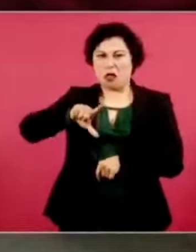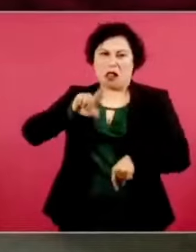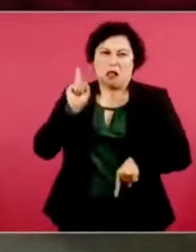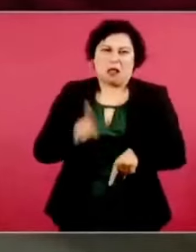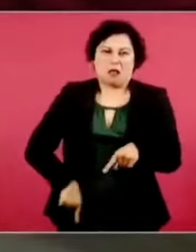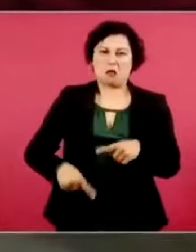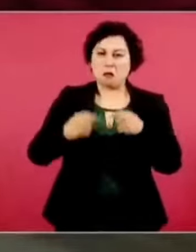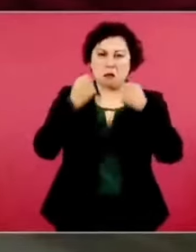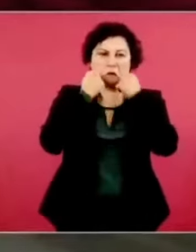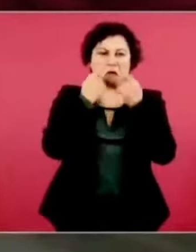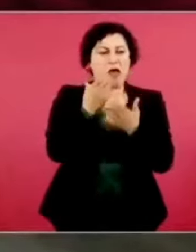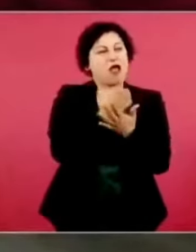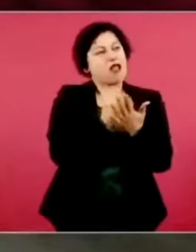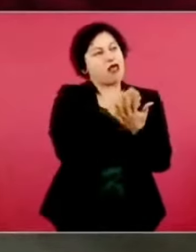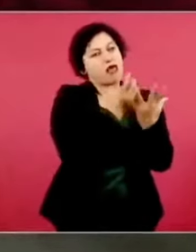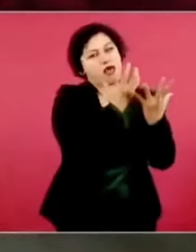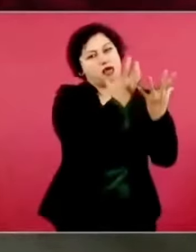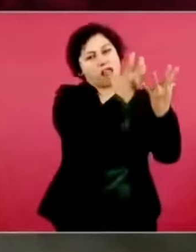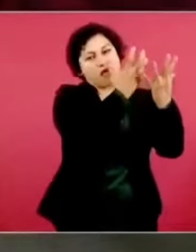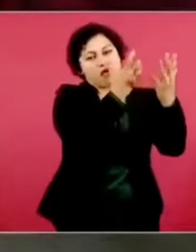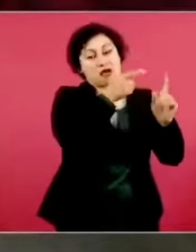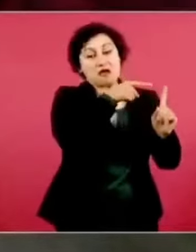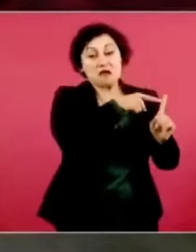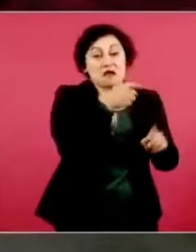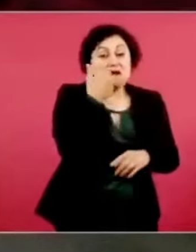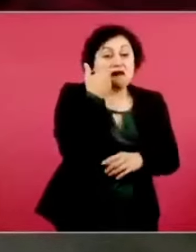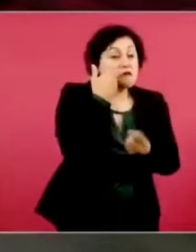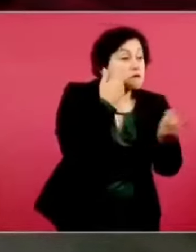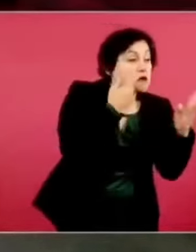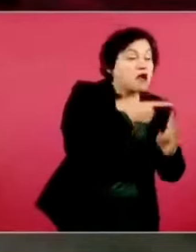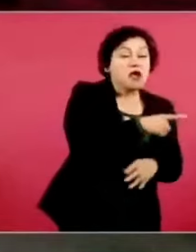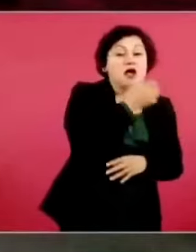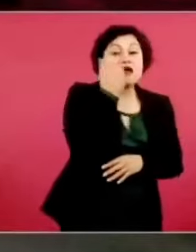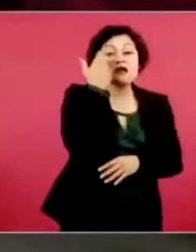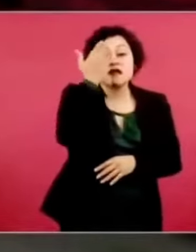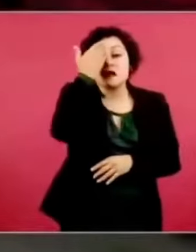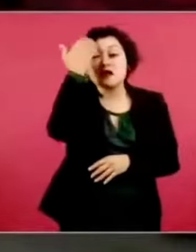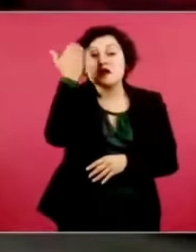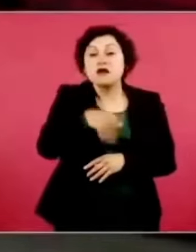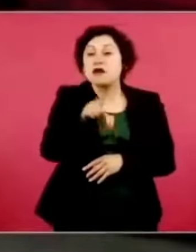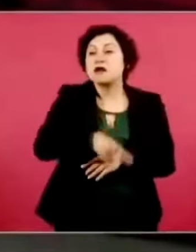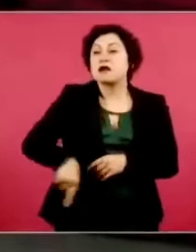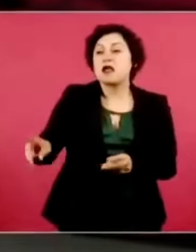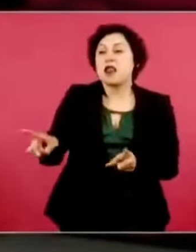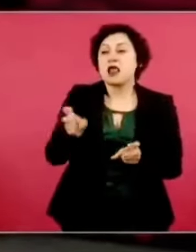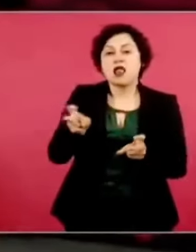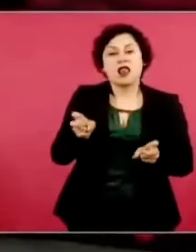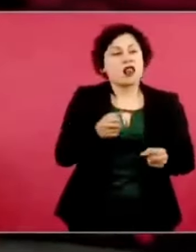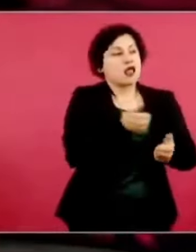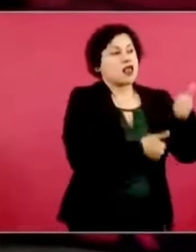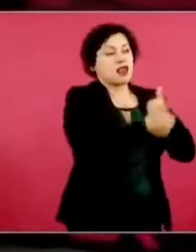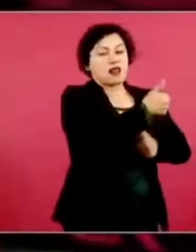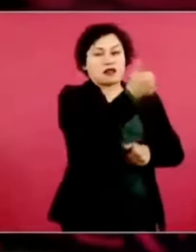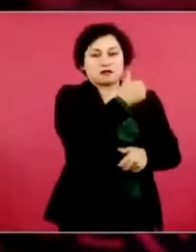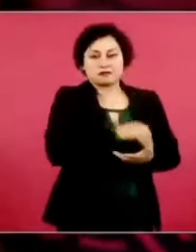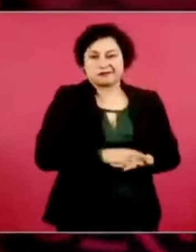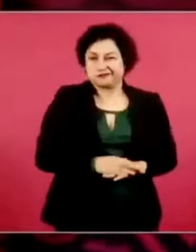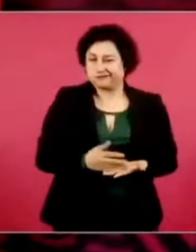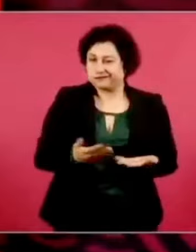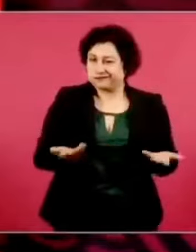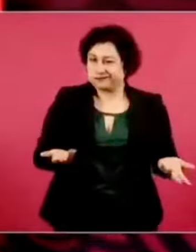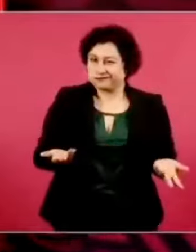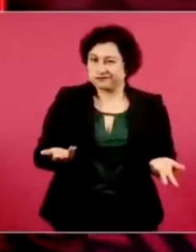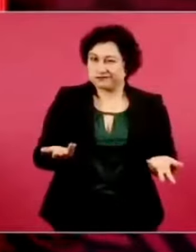Y que el que no tranza, no avanza. Y que además se puede